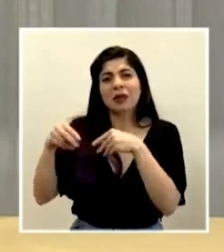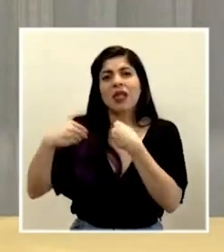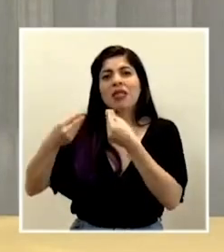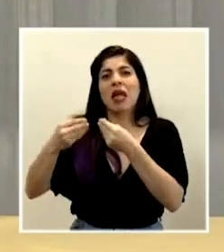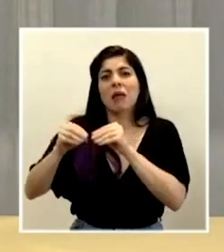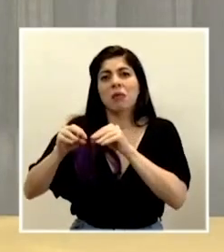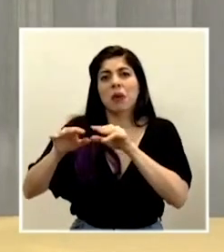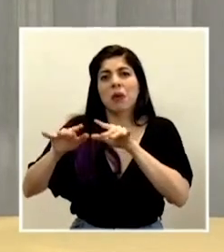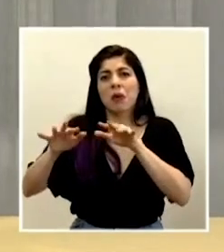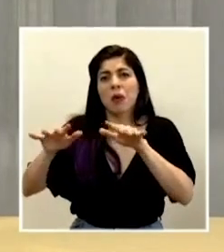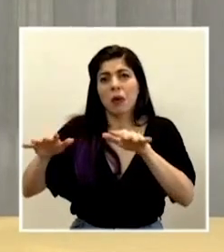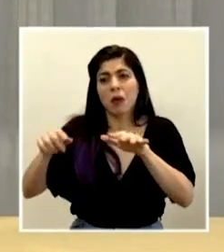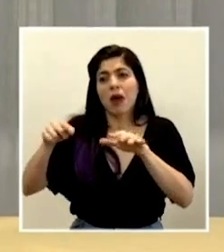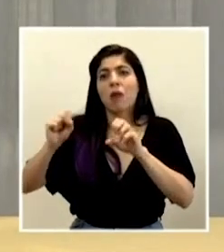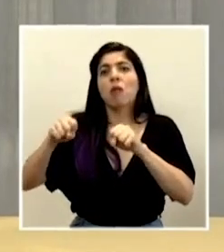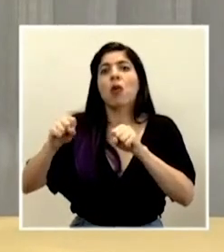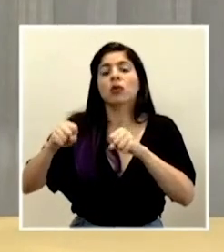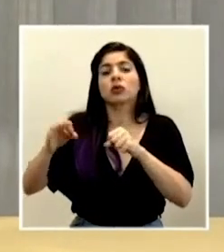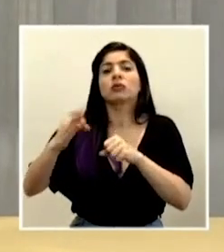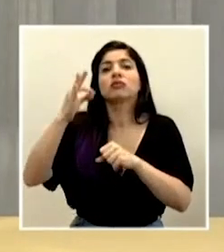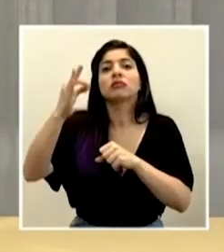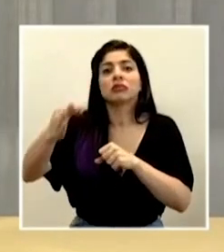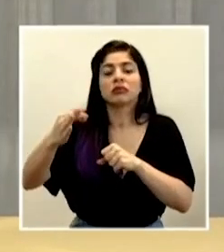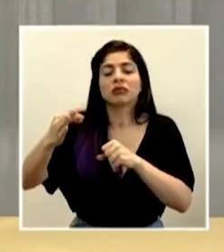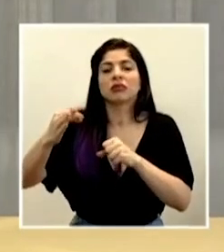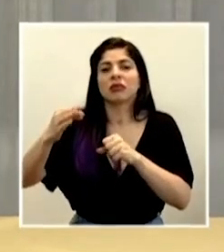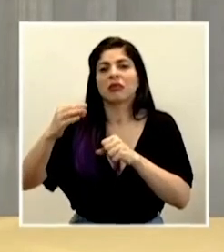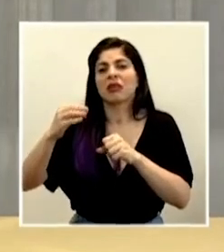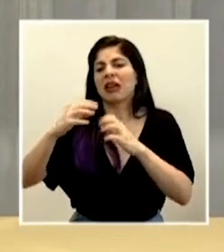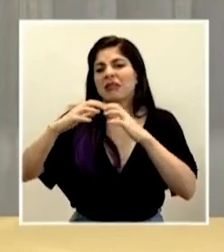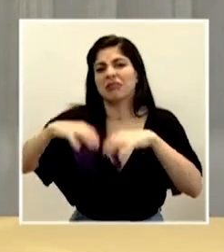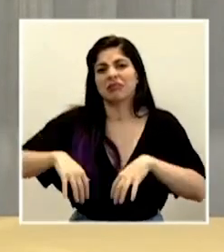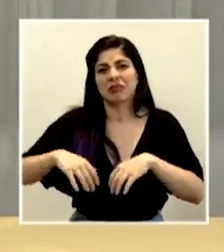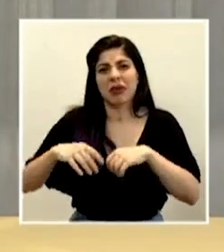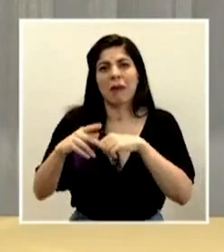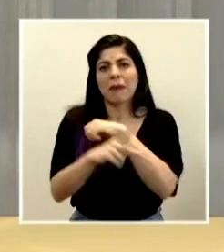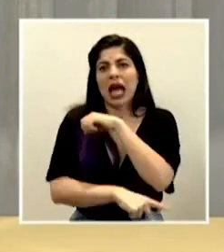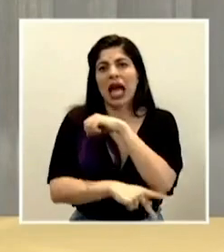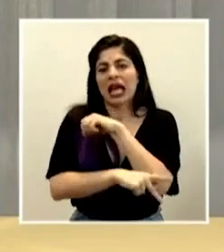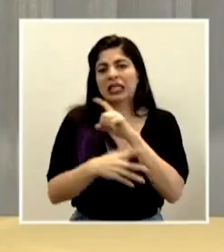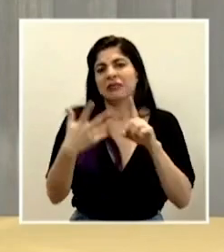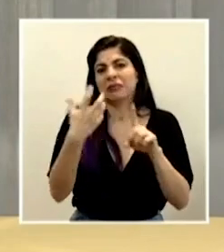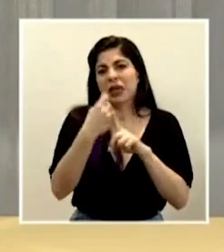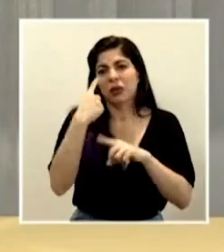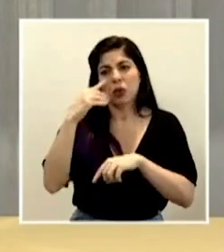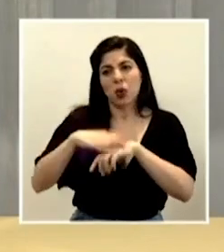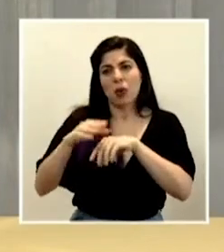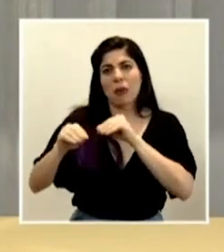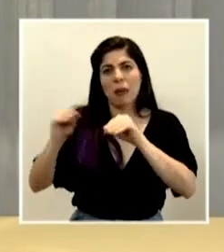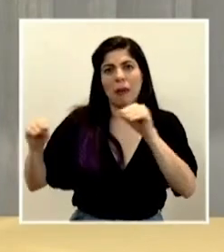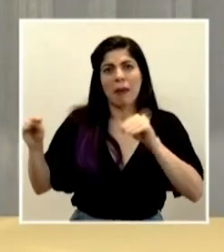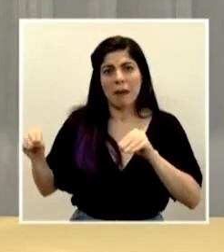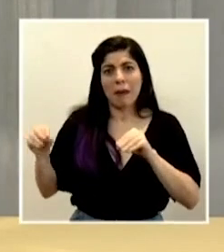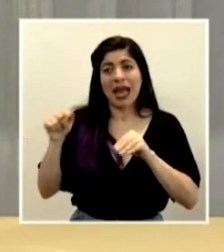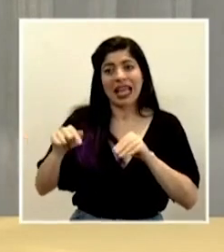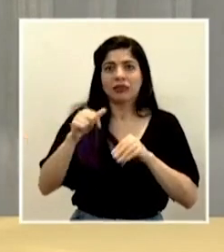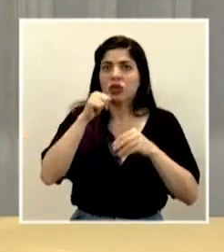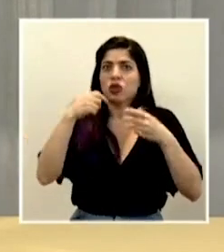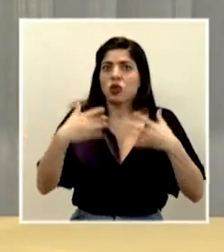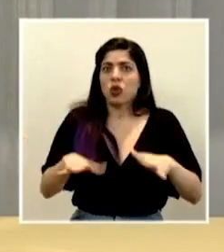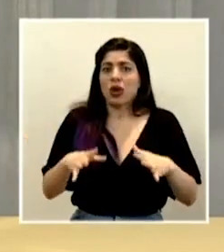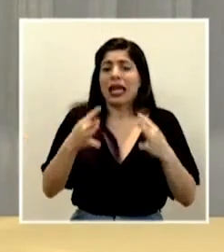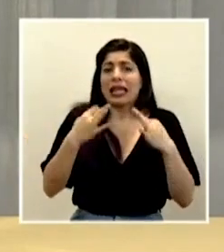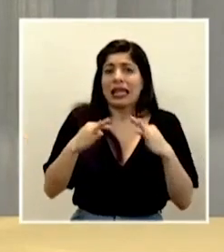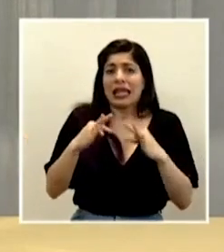de transmisión, que originen potencialmente una situación muy desfavorable para el país y eso es lo que no hemos querido y lo que estamos tratando de mantener.